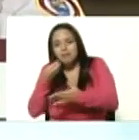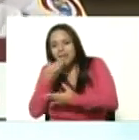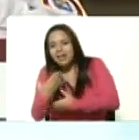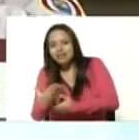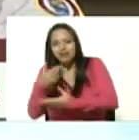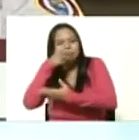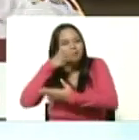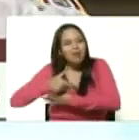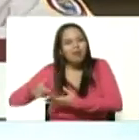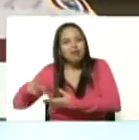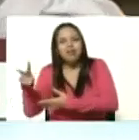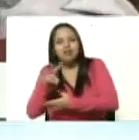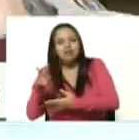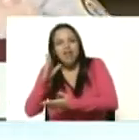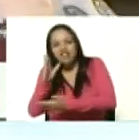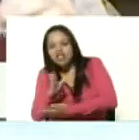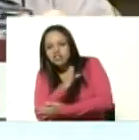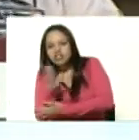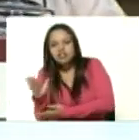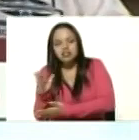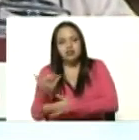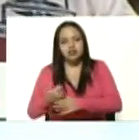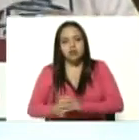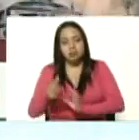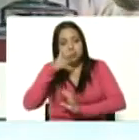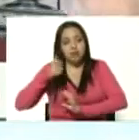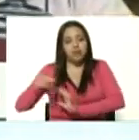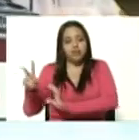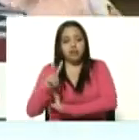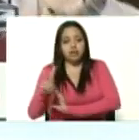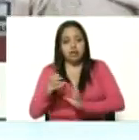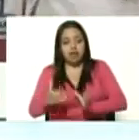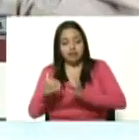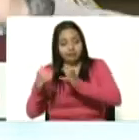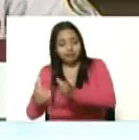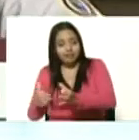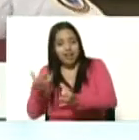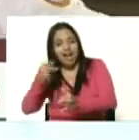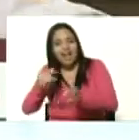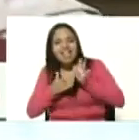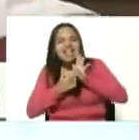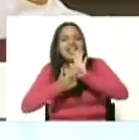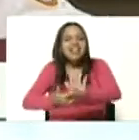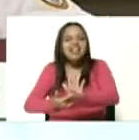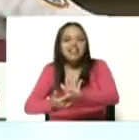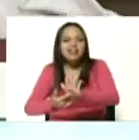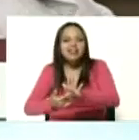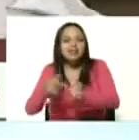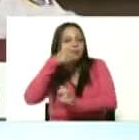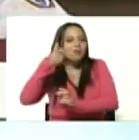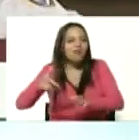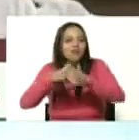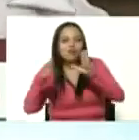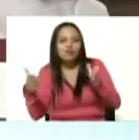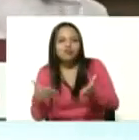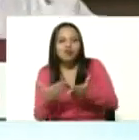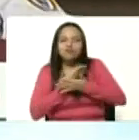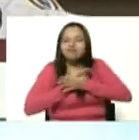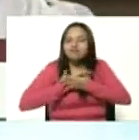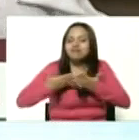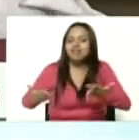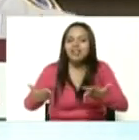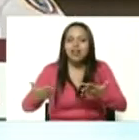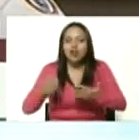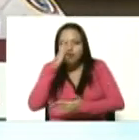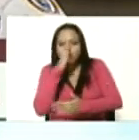de Venezuela bendito pueblo de Venezuela ejemplo para los pueblos del mundo con esa nobleza con esa